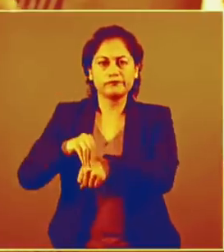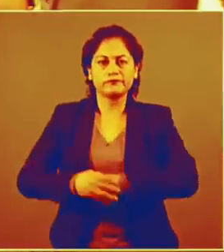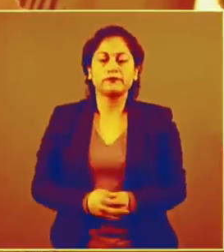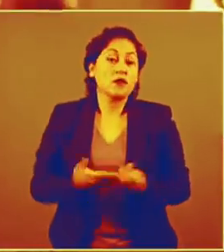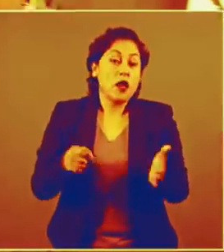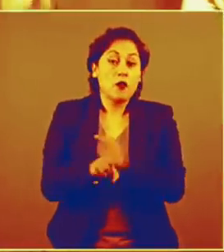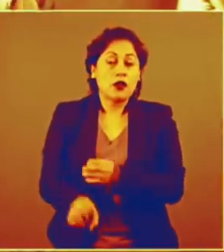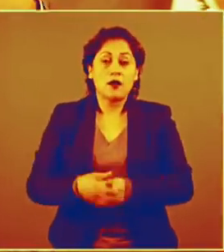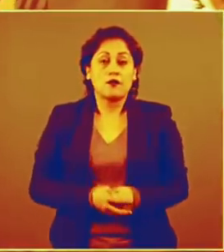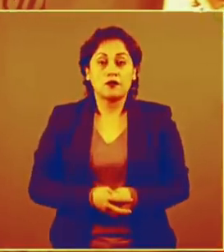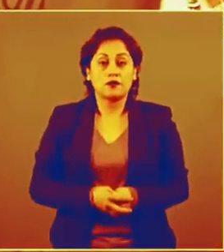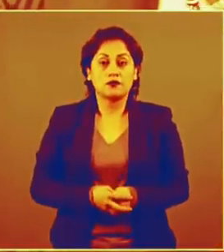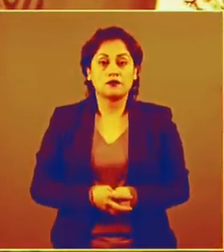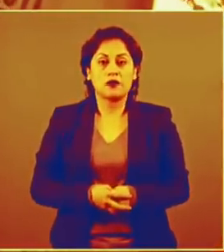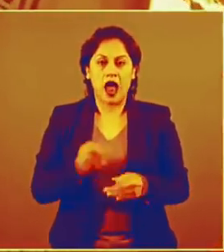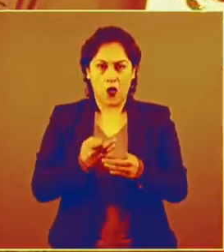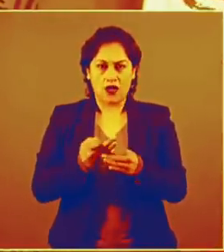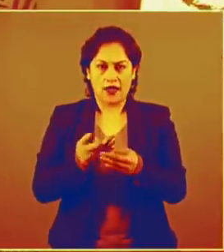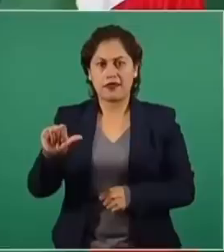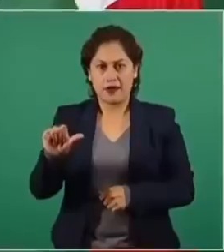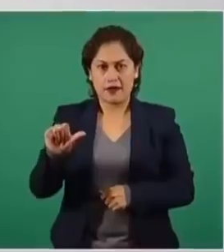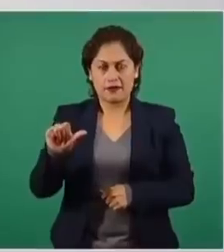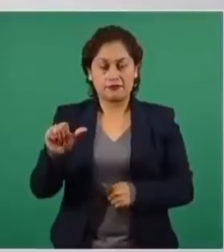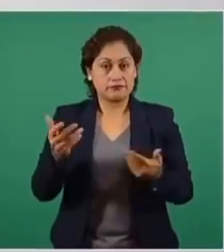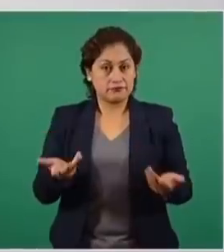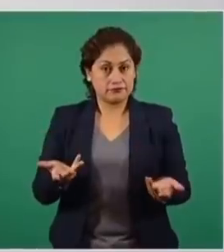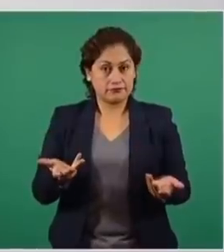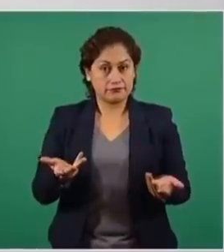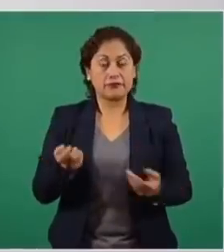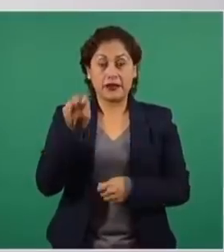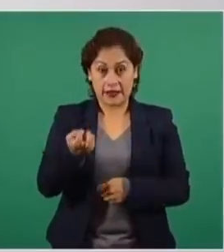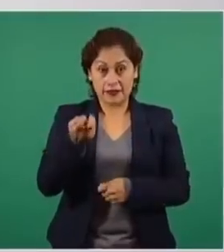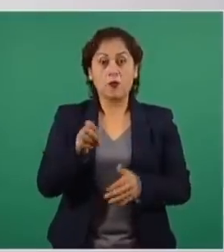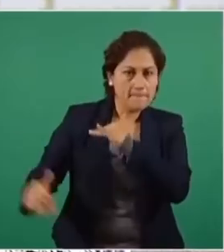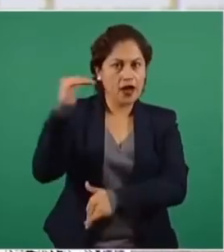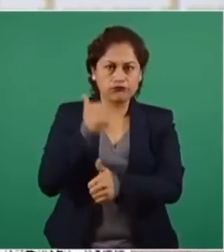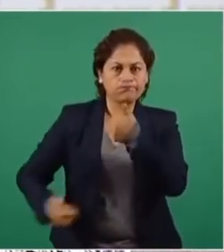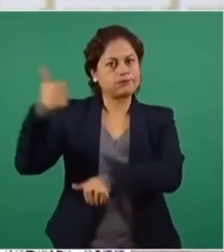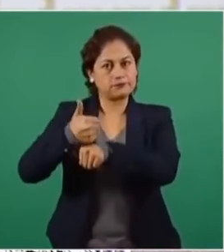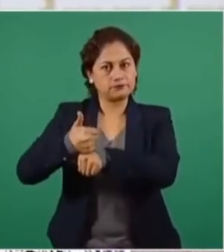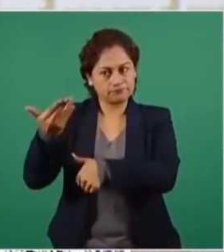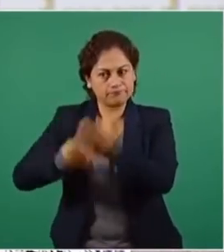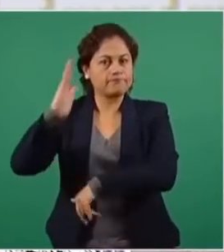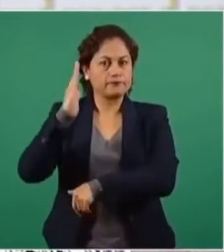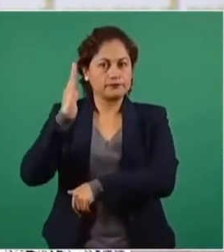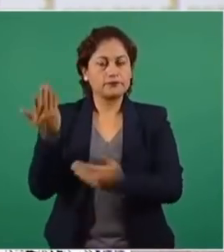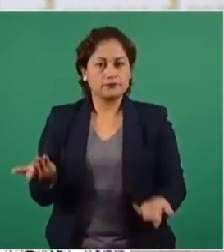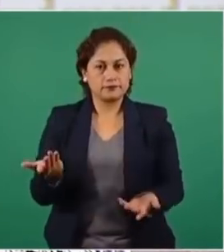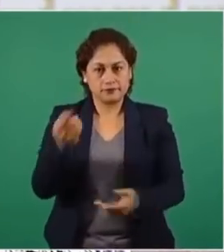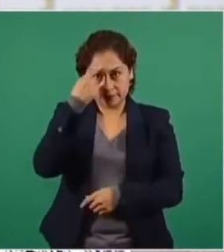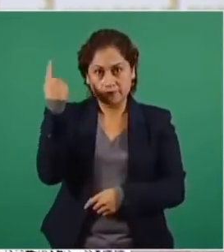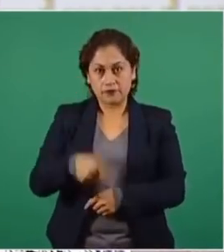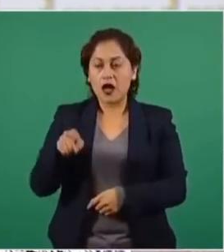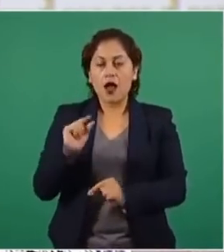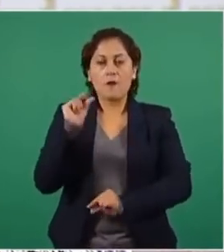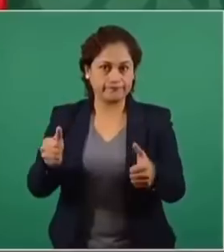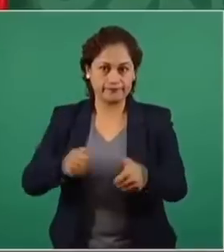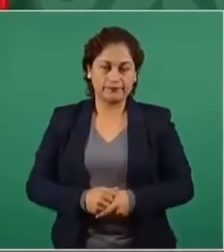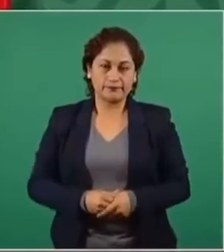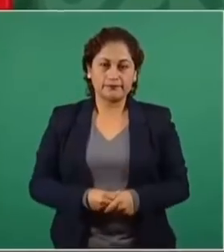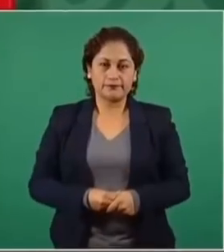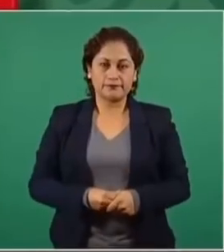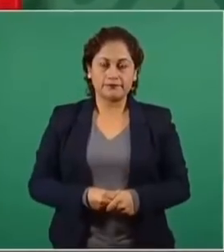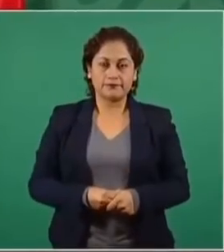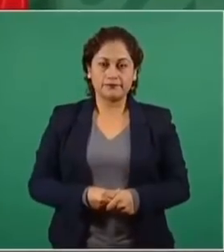Por ejemplo, la nueva clase media. Lograr la movilidad social. Que se vaya ascendiendo en la escala social.